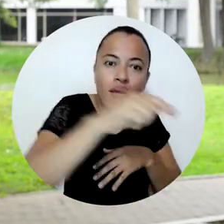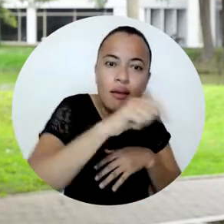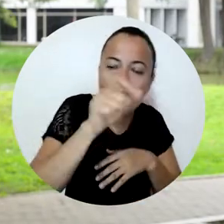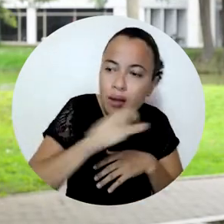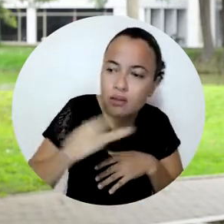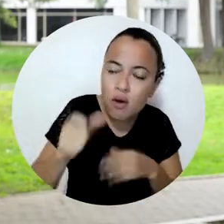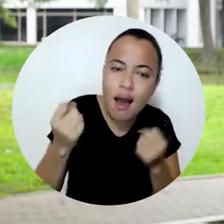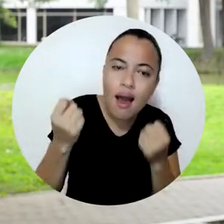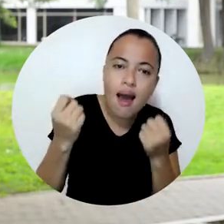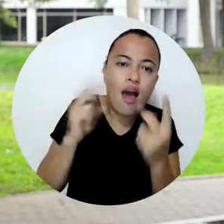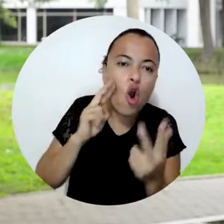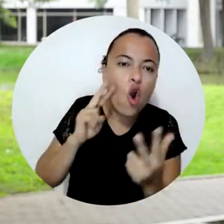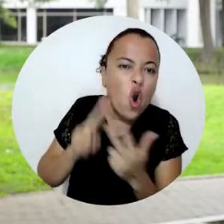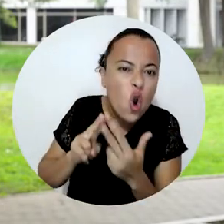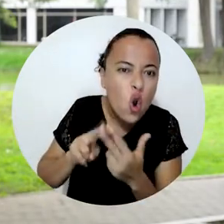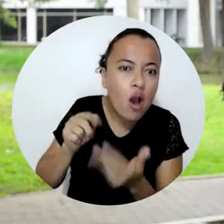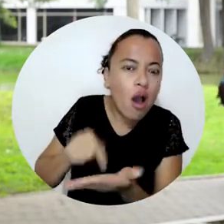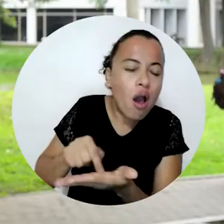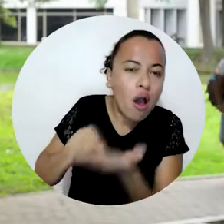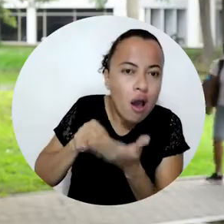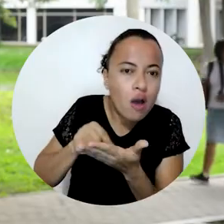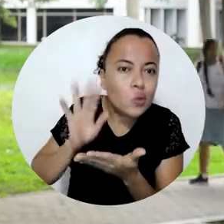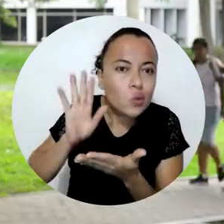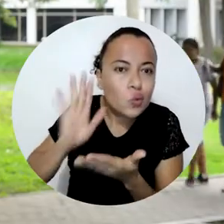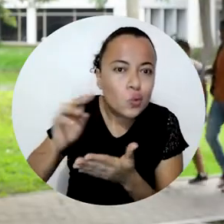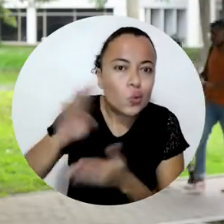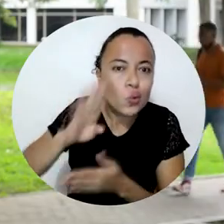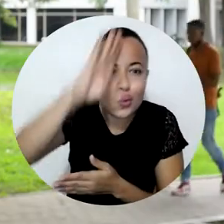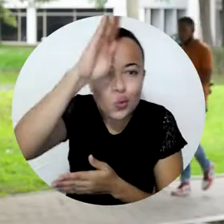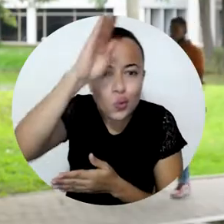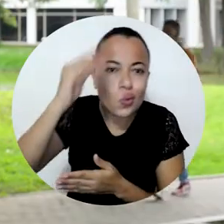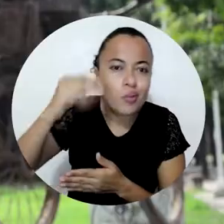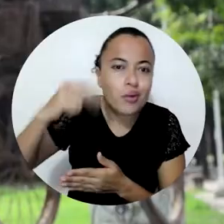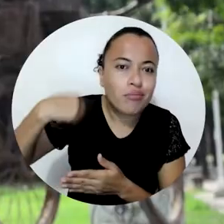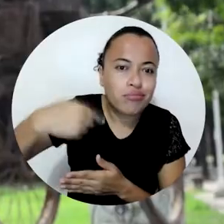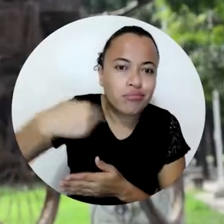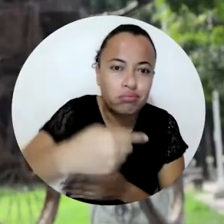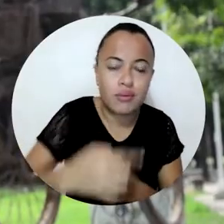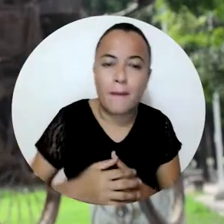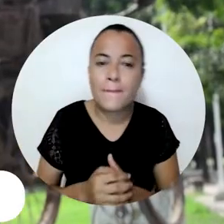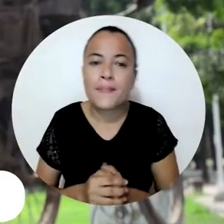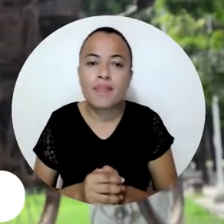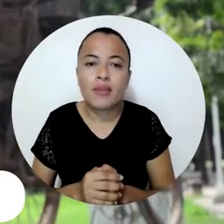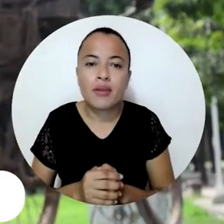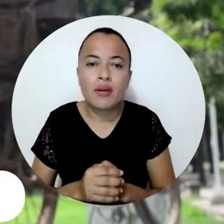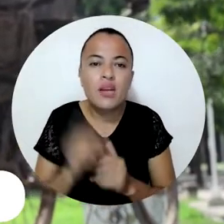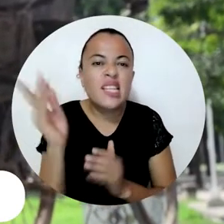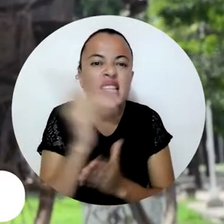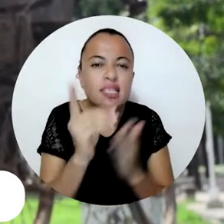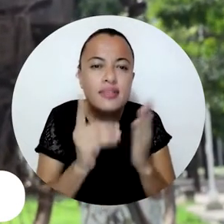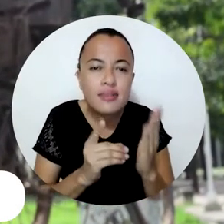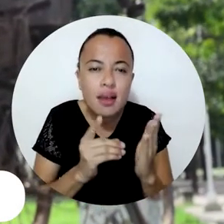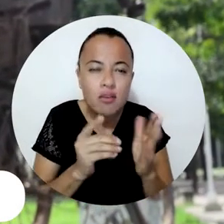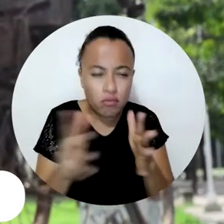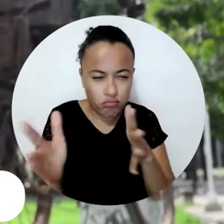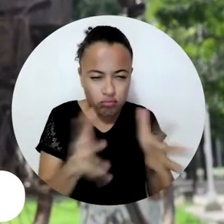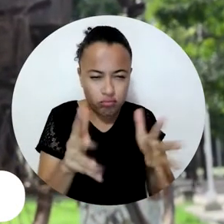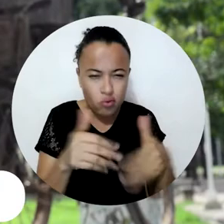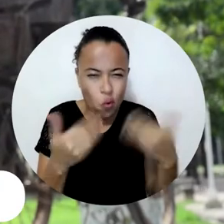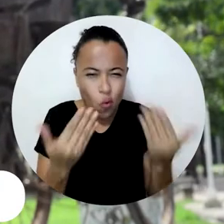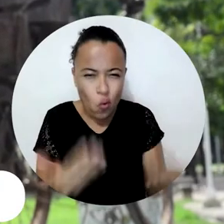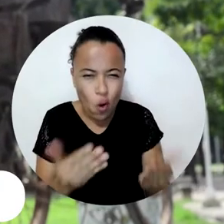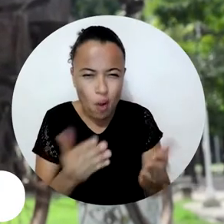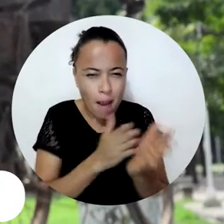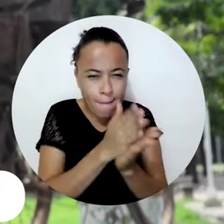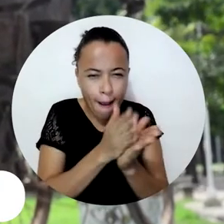para precisamente hacer visibles esas historias, para hacer visible la tradición cultural. Fue un diseño metodológico entre los distintos componentes del